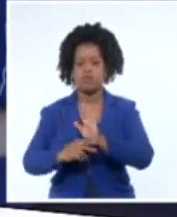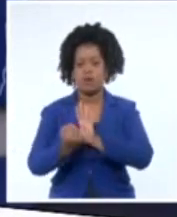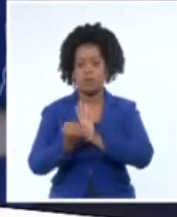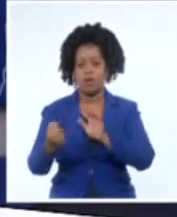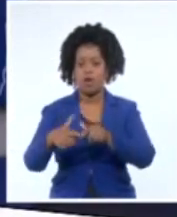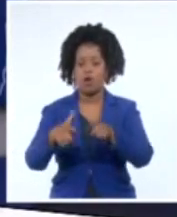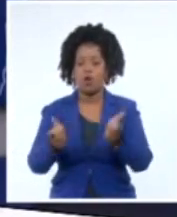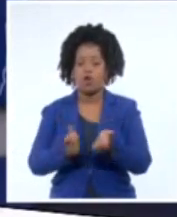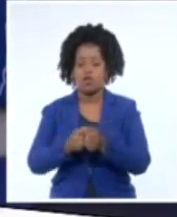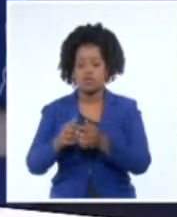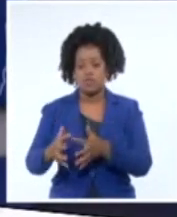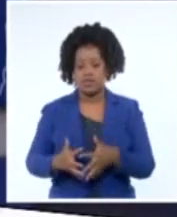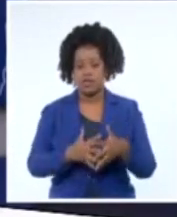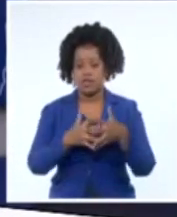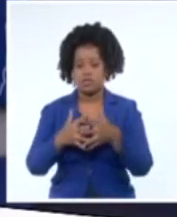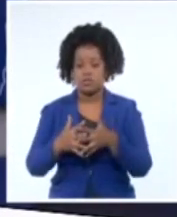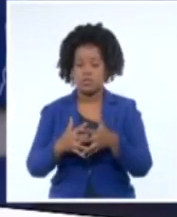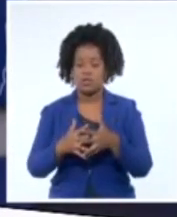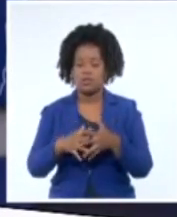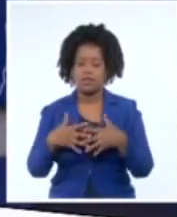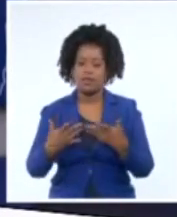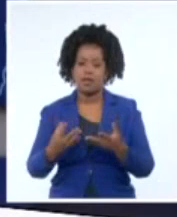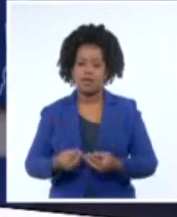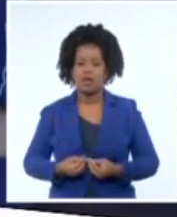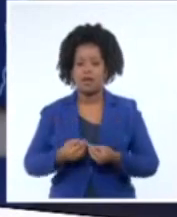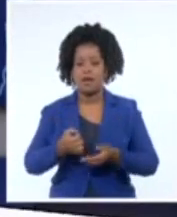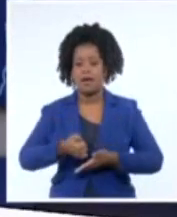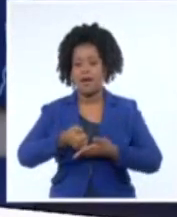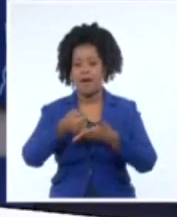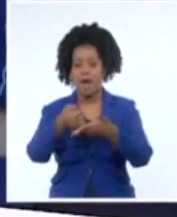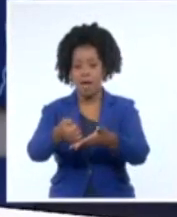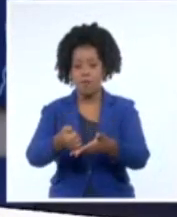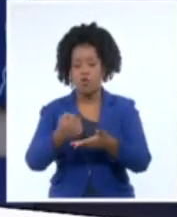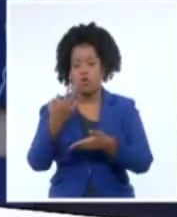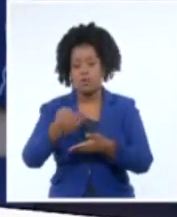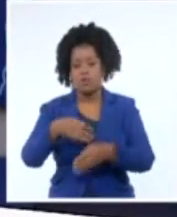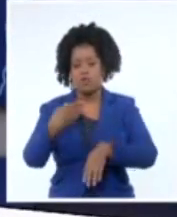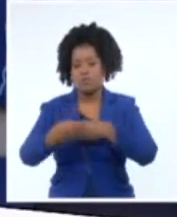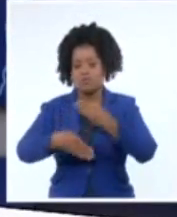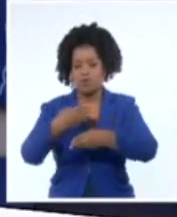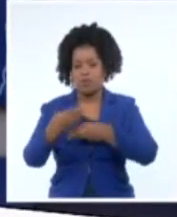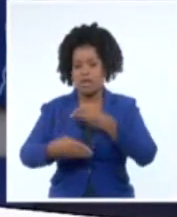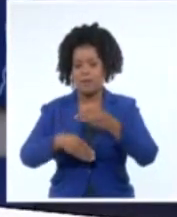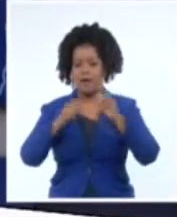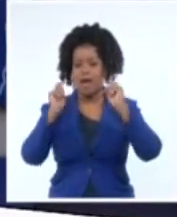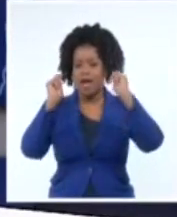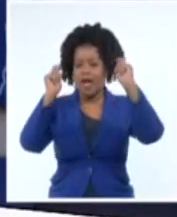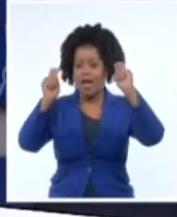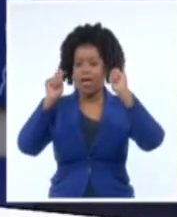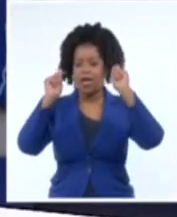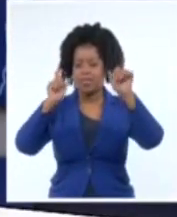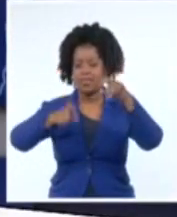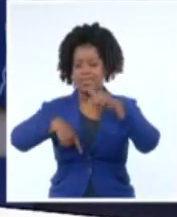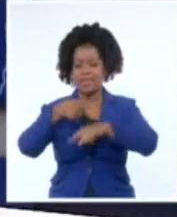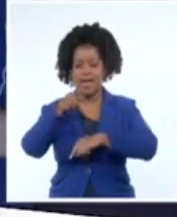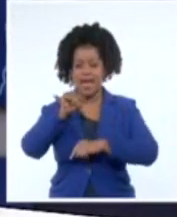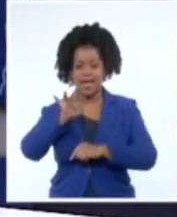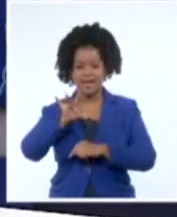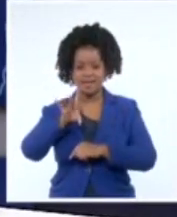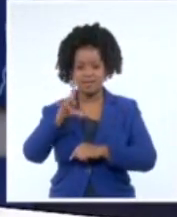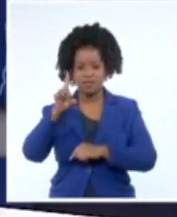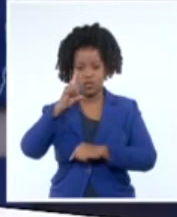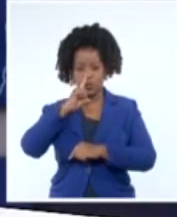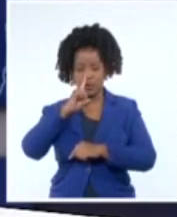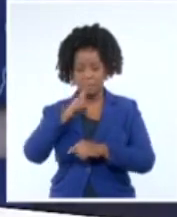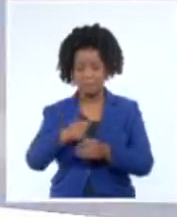estadounidense, la cual ofrece apoyo a los intentos desestabilizadores convocados para el próximo 15 de noviembre.